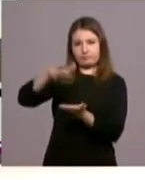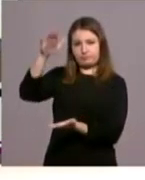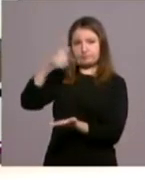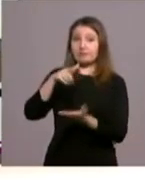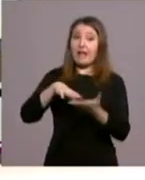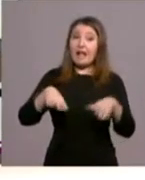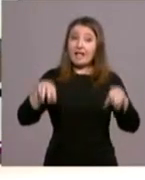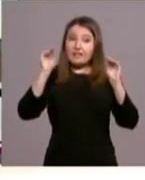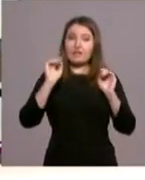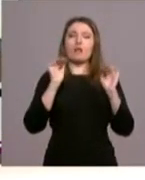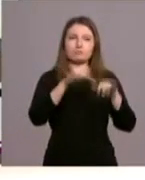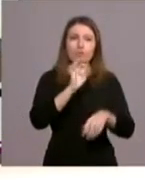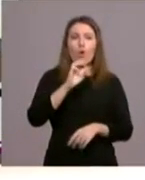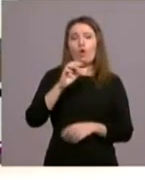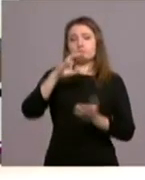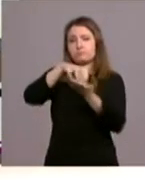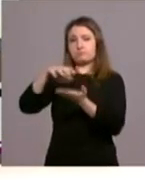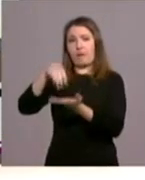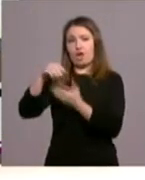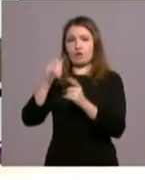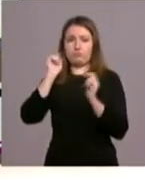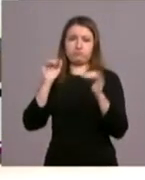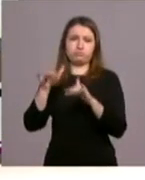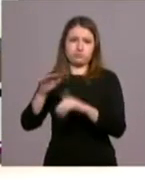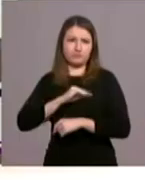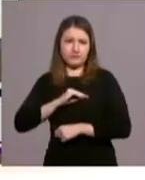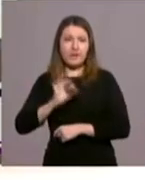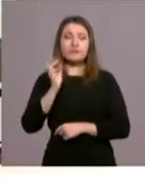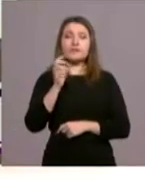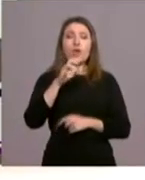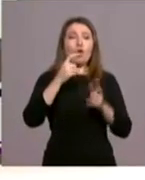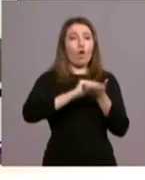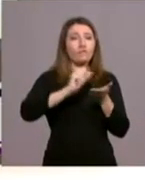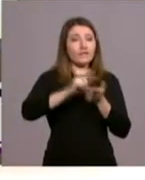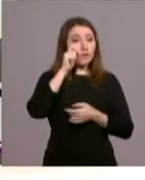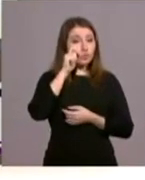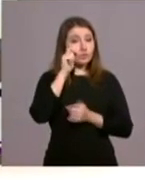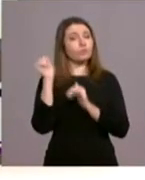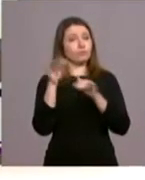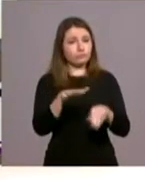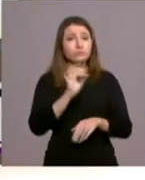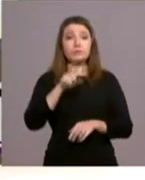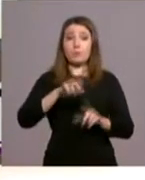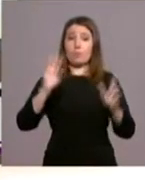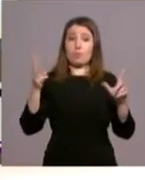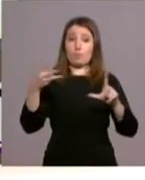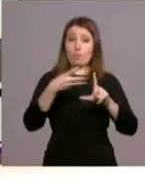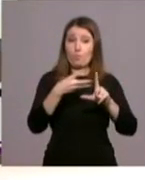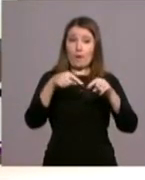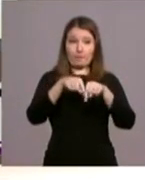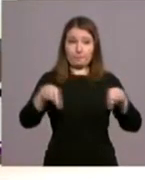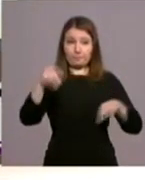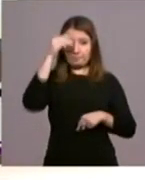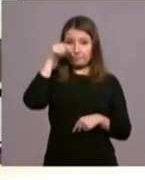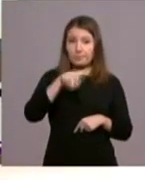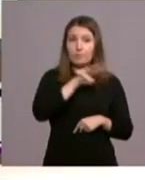afluencia también, en oficinas de turismo de la Comunidad de Madrid, y también se puede consultar por página web, la pueden ver ustedes ahí en pantalla, creo que es,